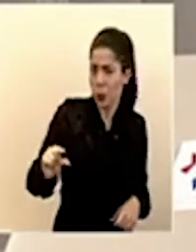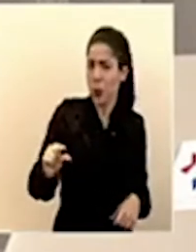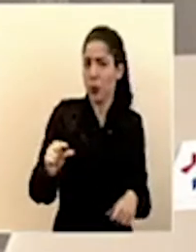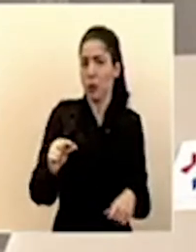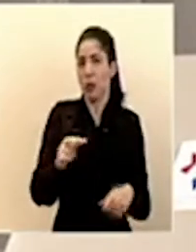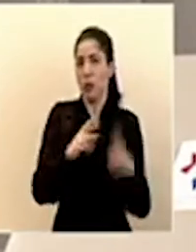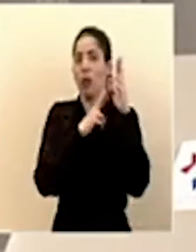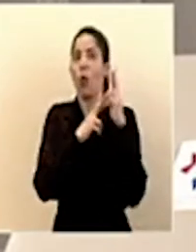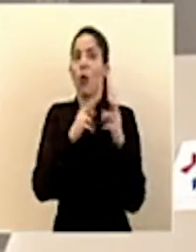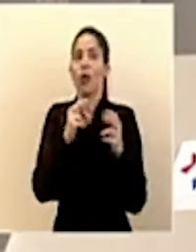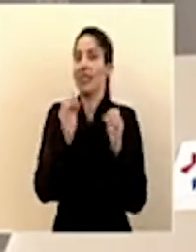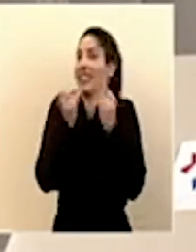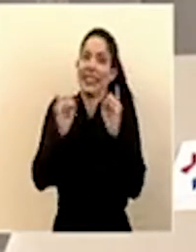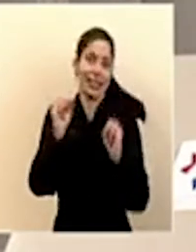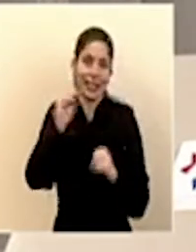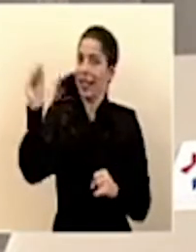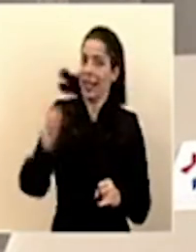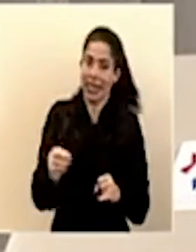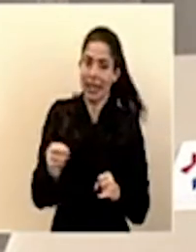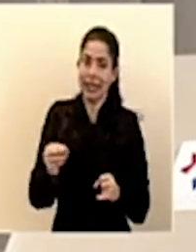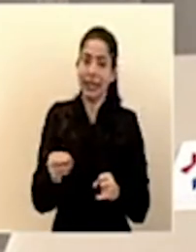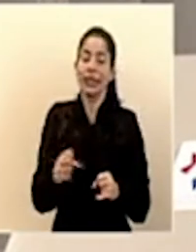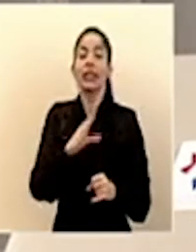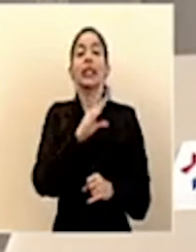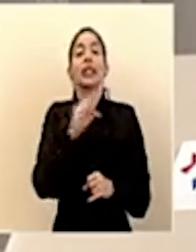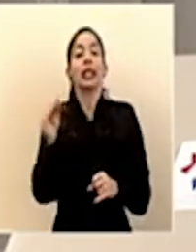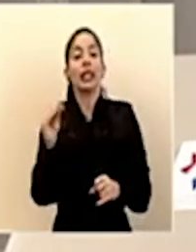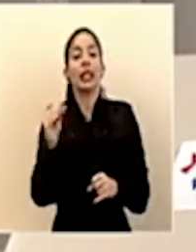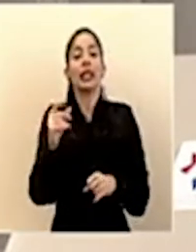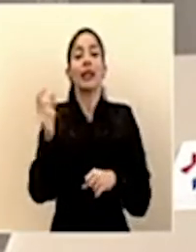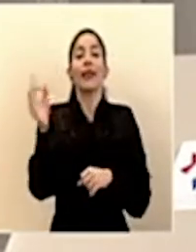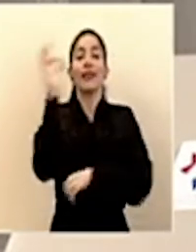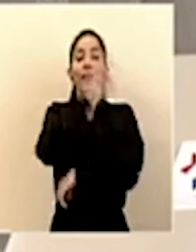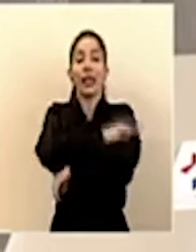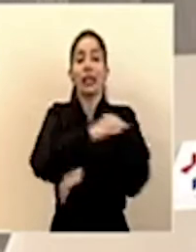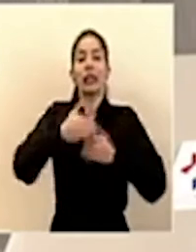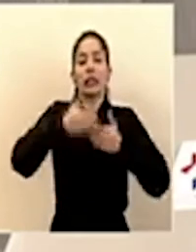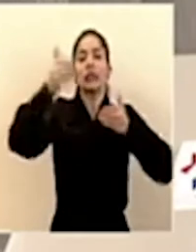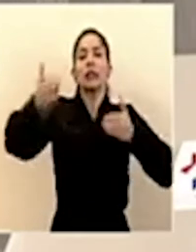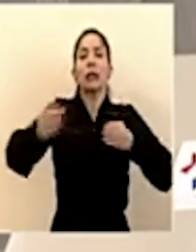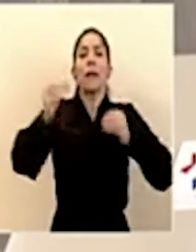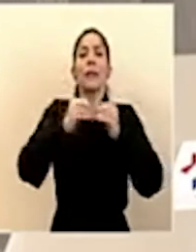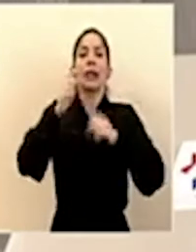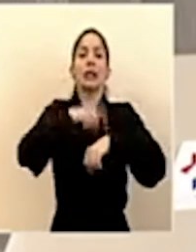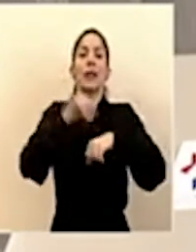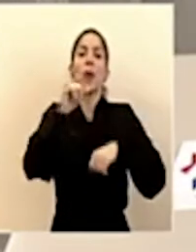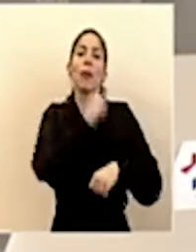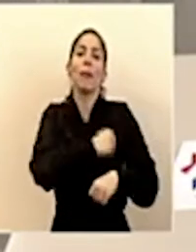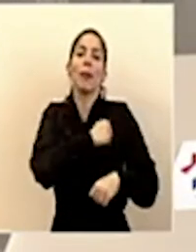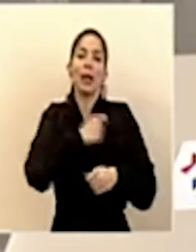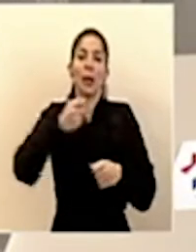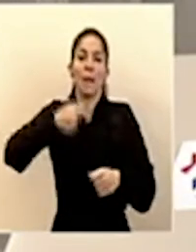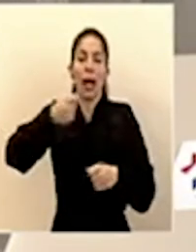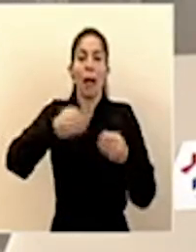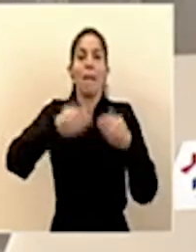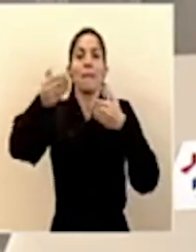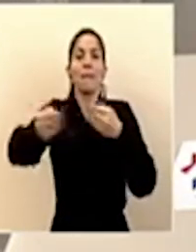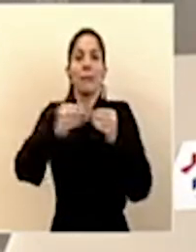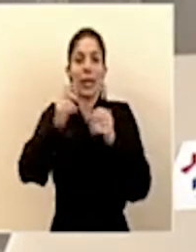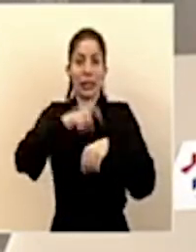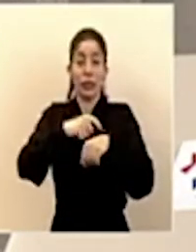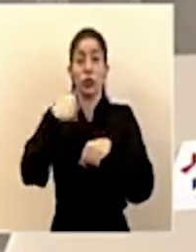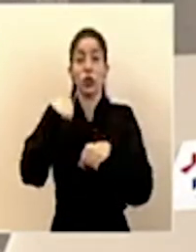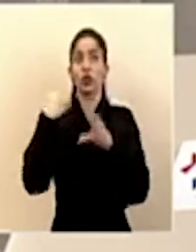deseablemente que no haya intereses, y que haya plazos amplios de gracia. Y eso lo he remitido a la presidenta y